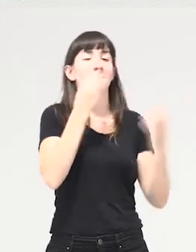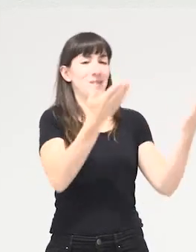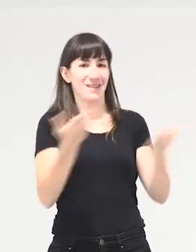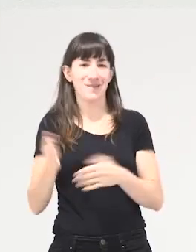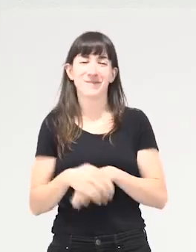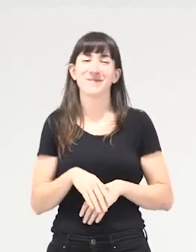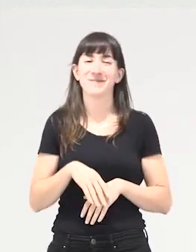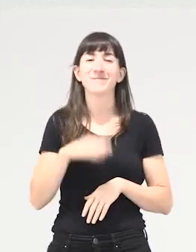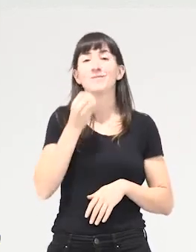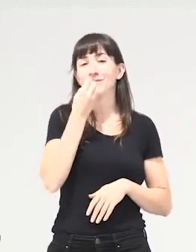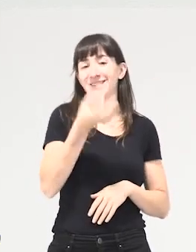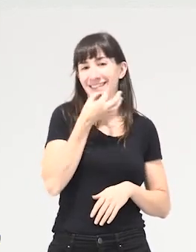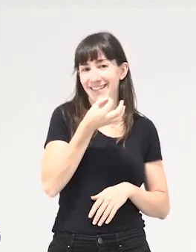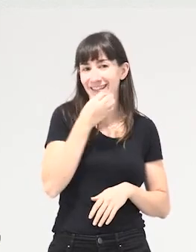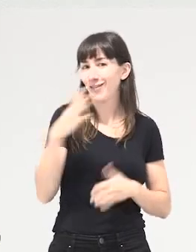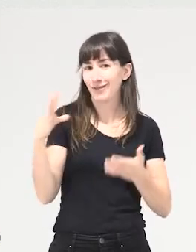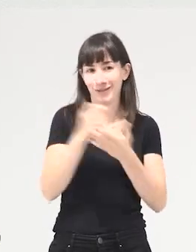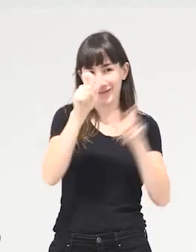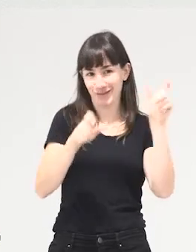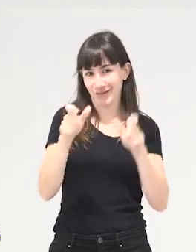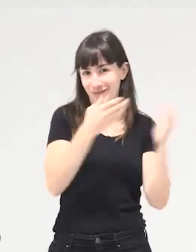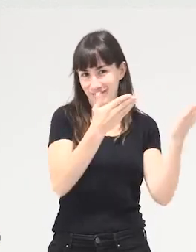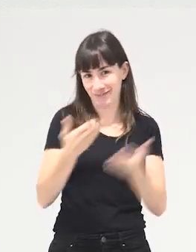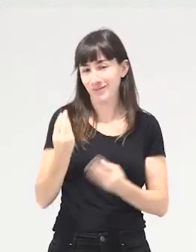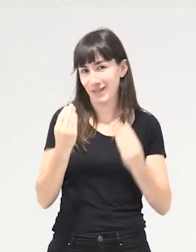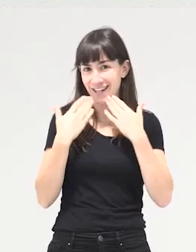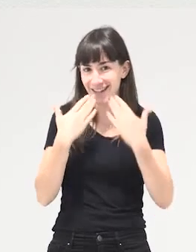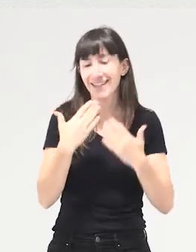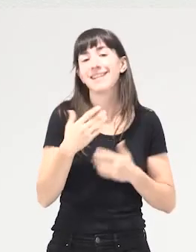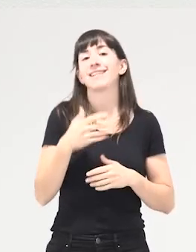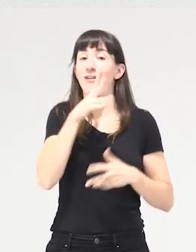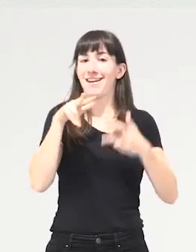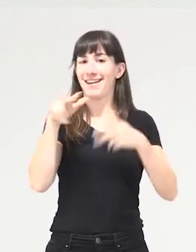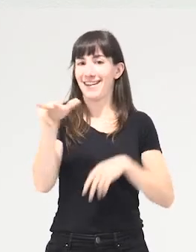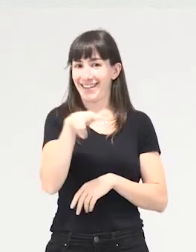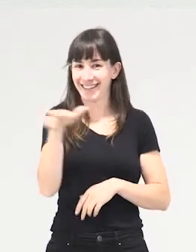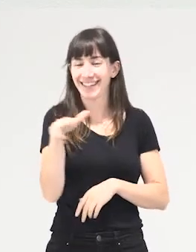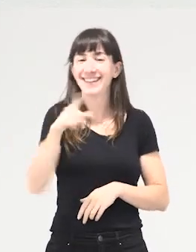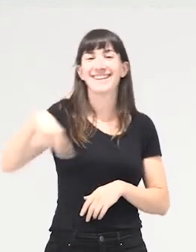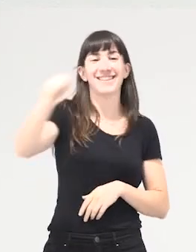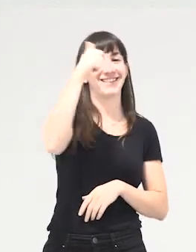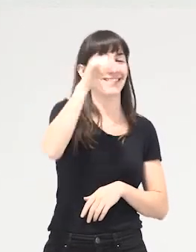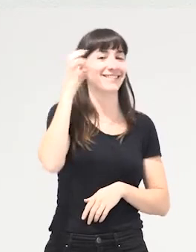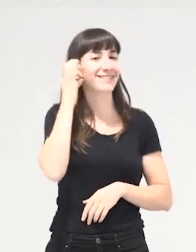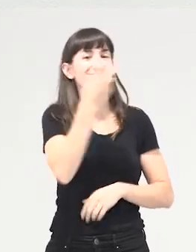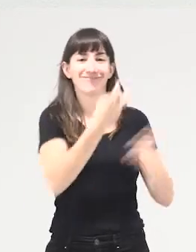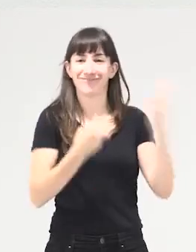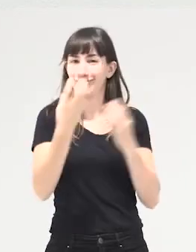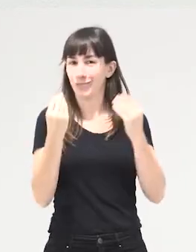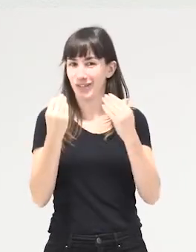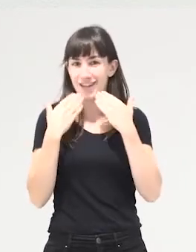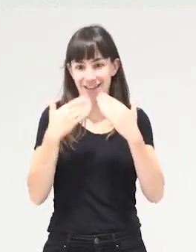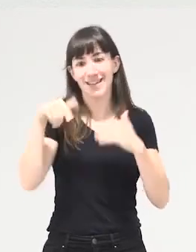ta eskerrik askodano getortzea gatik gracias a todas y a todos por venir por acercaros a a participar en esta primera